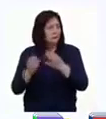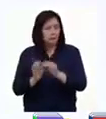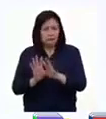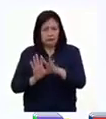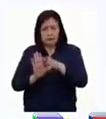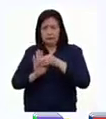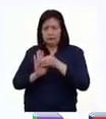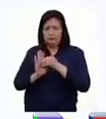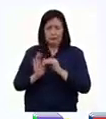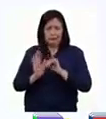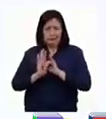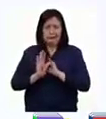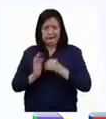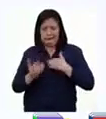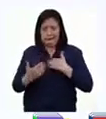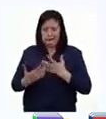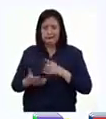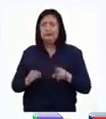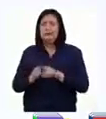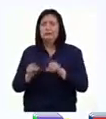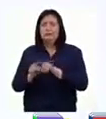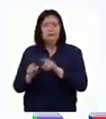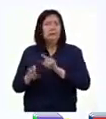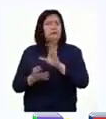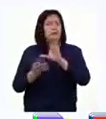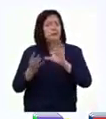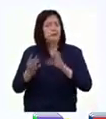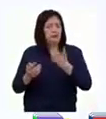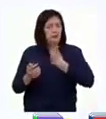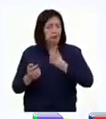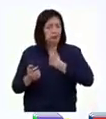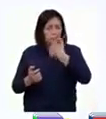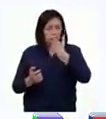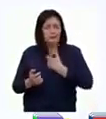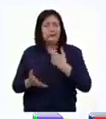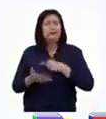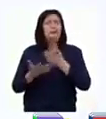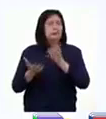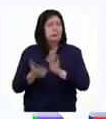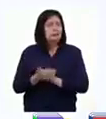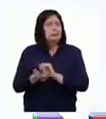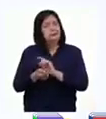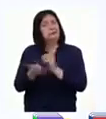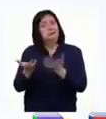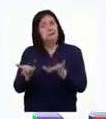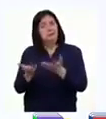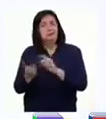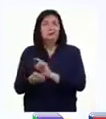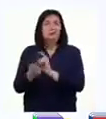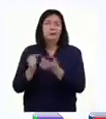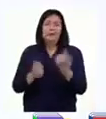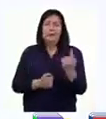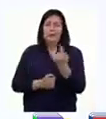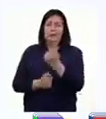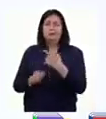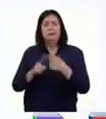identidad familiar sino también en nuestras características personales y las afectan de cierta manera porque cada uno tiene diferentes